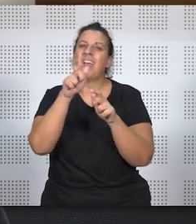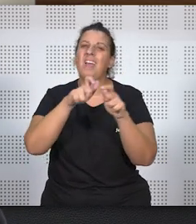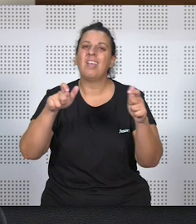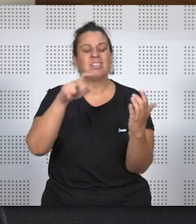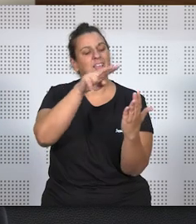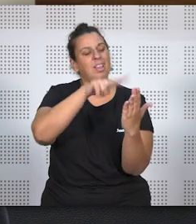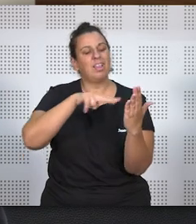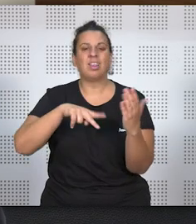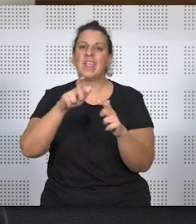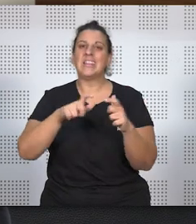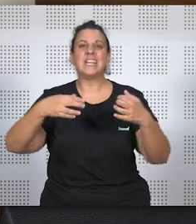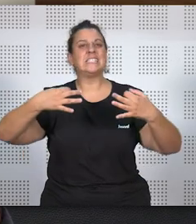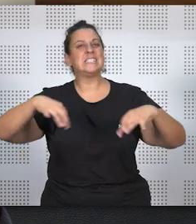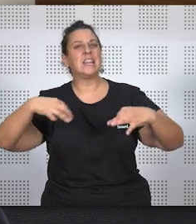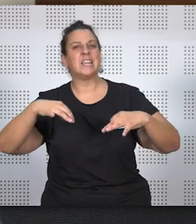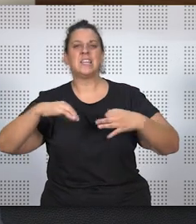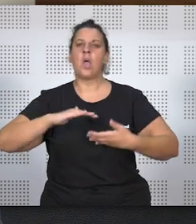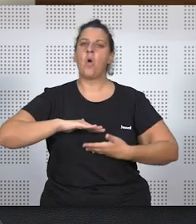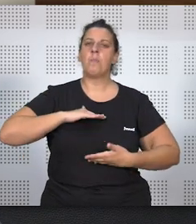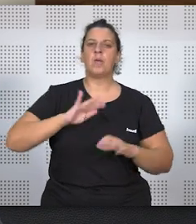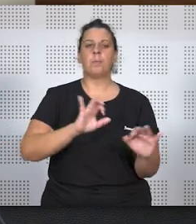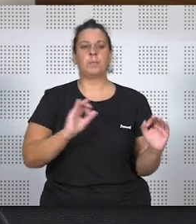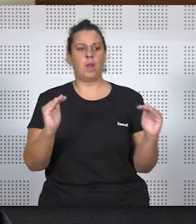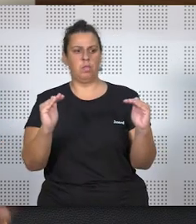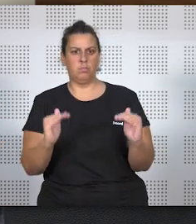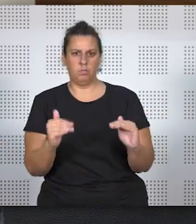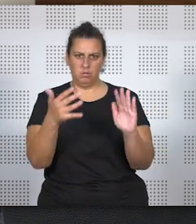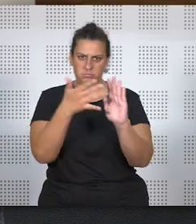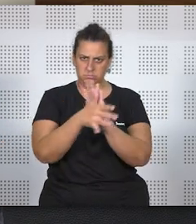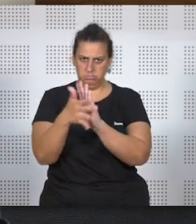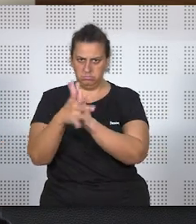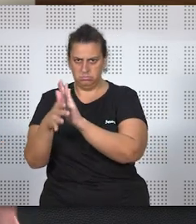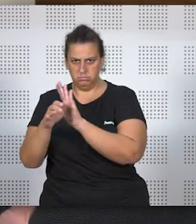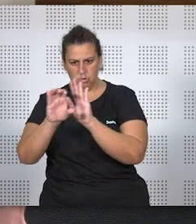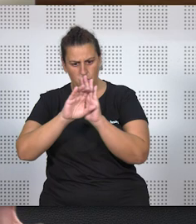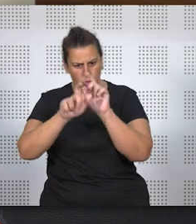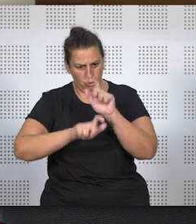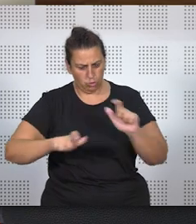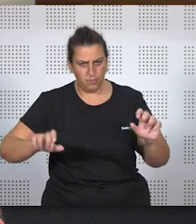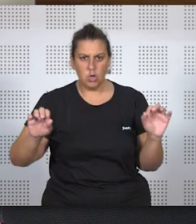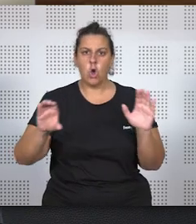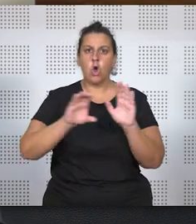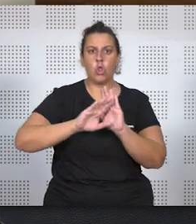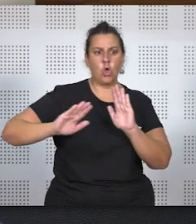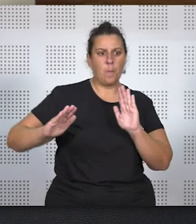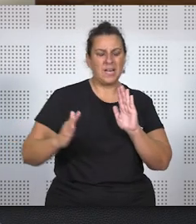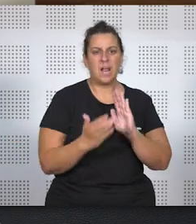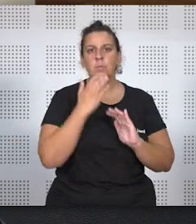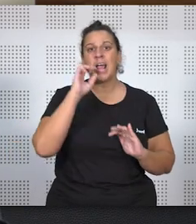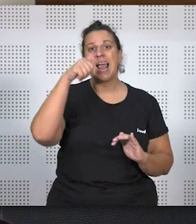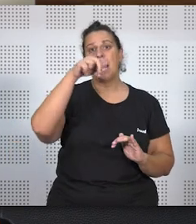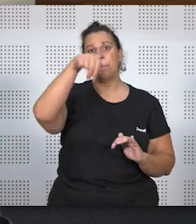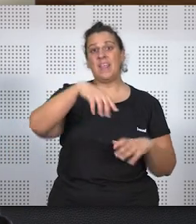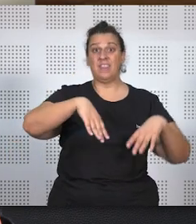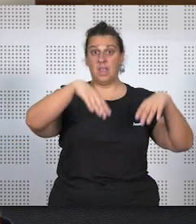más sencillo o al público menos preparado las disposiciones del Código Civil o del Código Penal. Por ejemplo, Carmen de Burgos